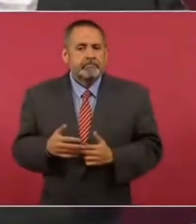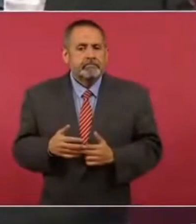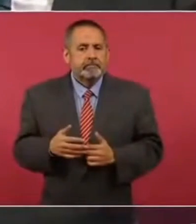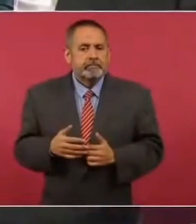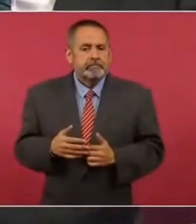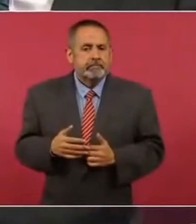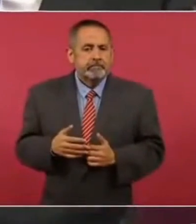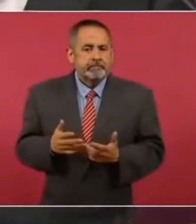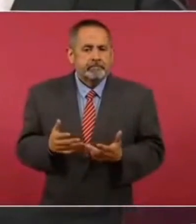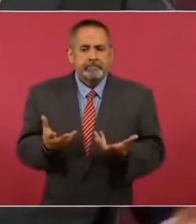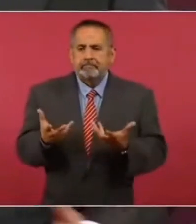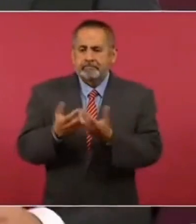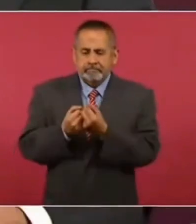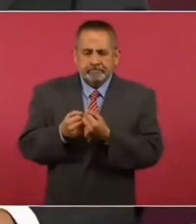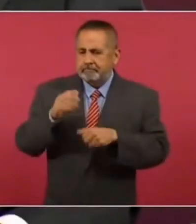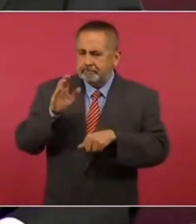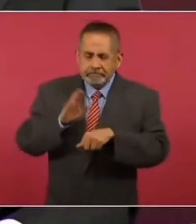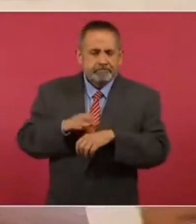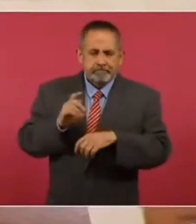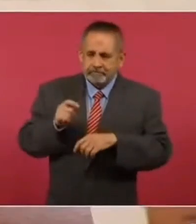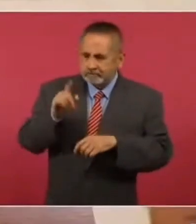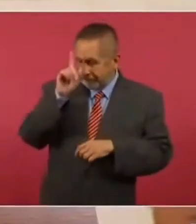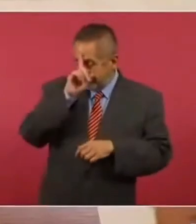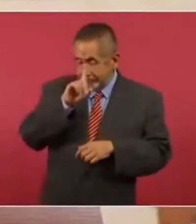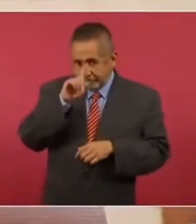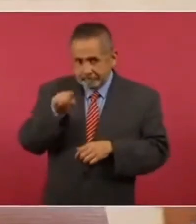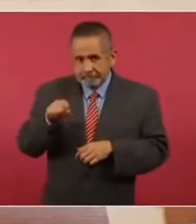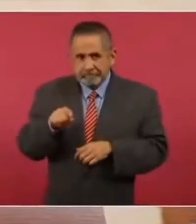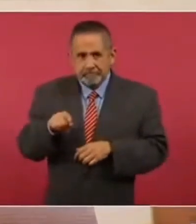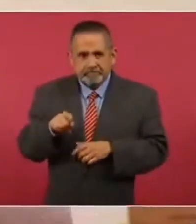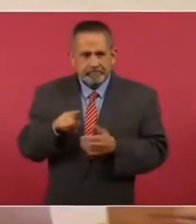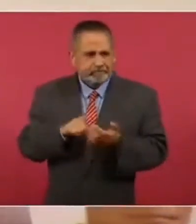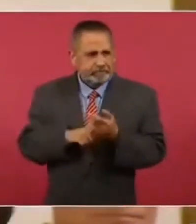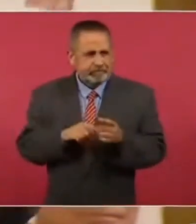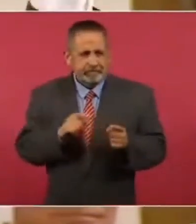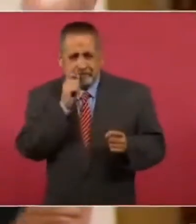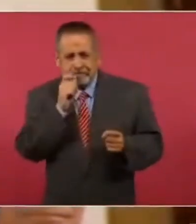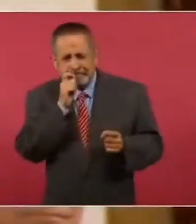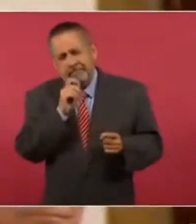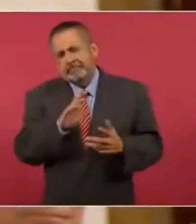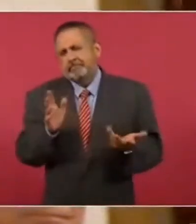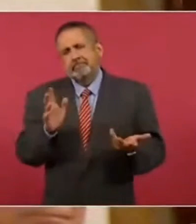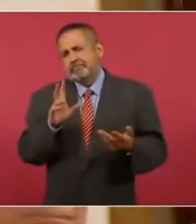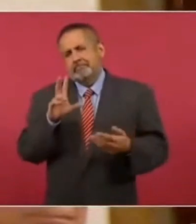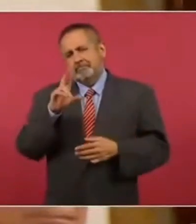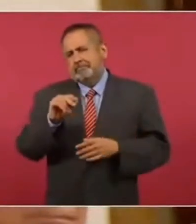se fomente el consumo de drogas en el deporte.